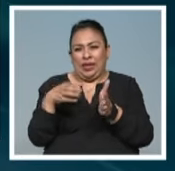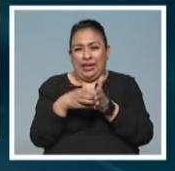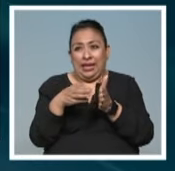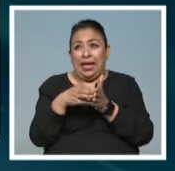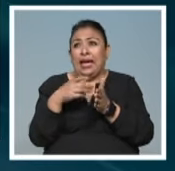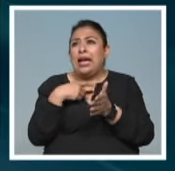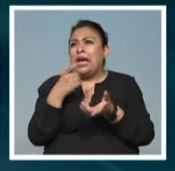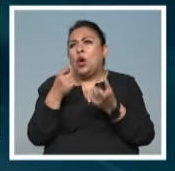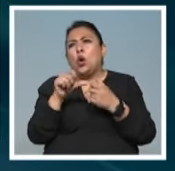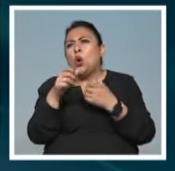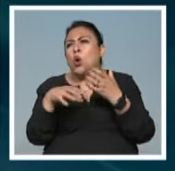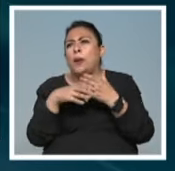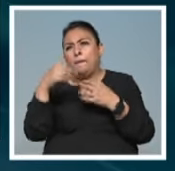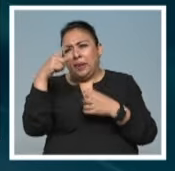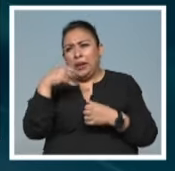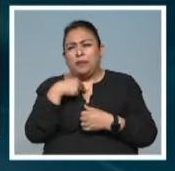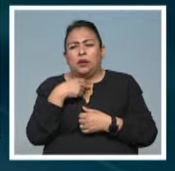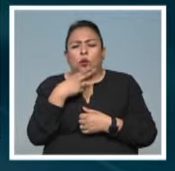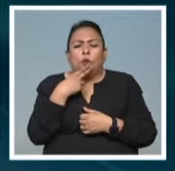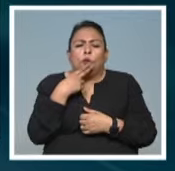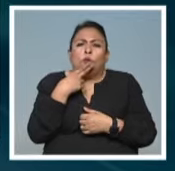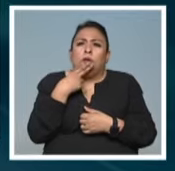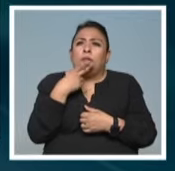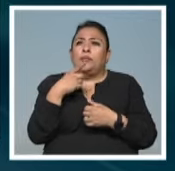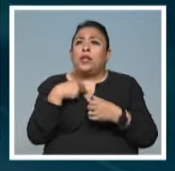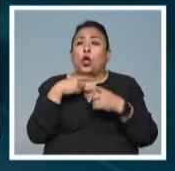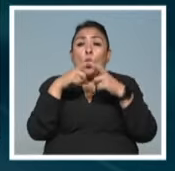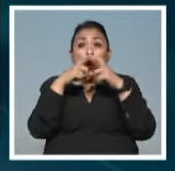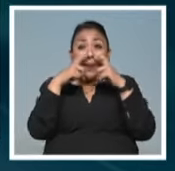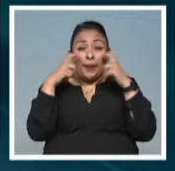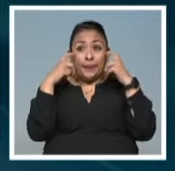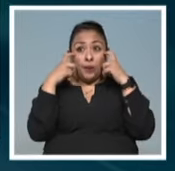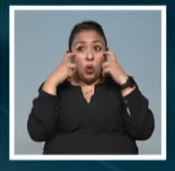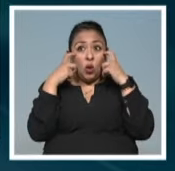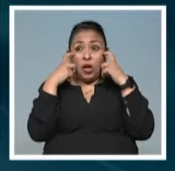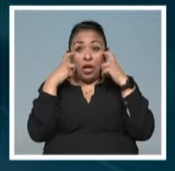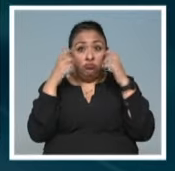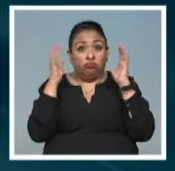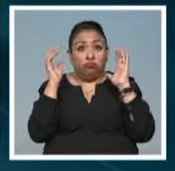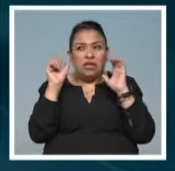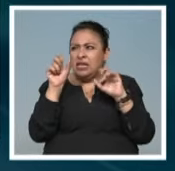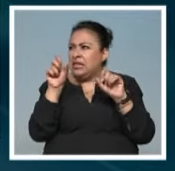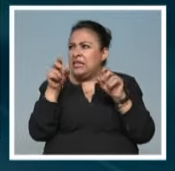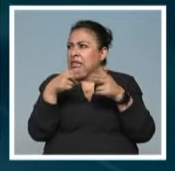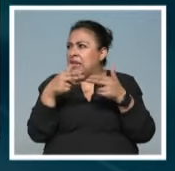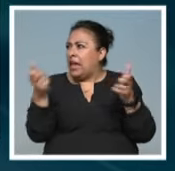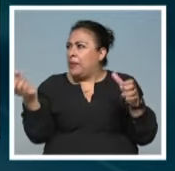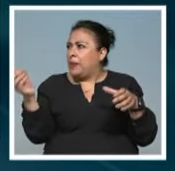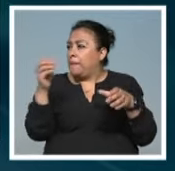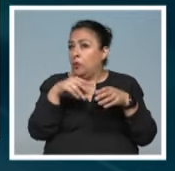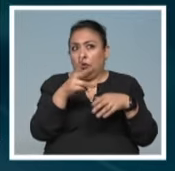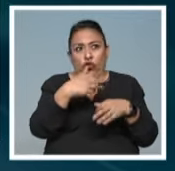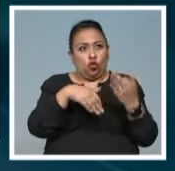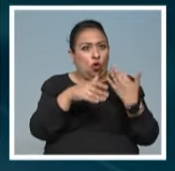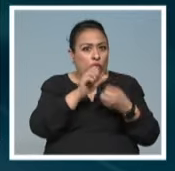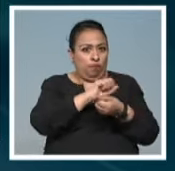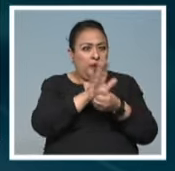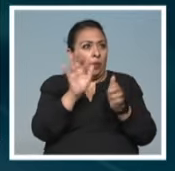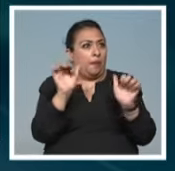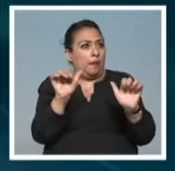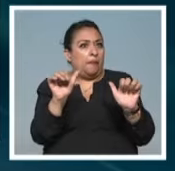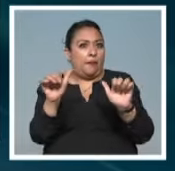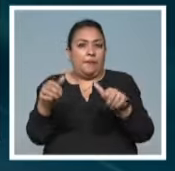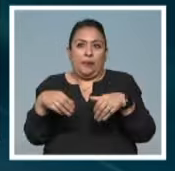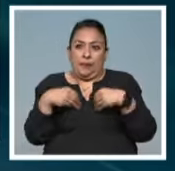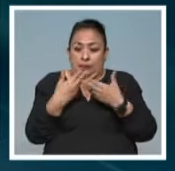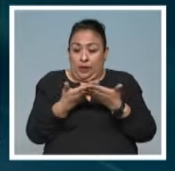Pero algunos otros objetos que para mí son como bien significativos, un cubrebocas que nadie metió un cubrebocas y dije, ¿por qué? Si todos somos sobrevivientes de una pandemia, ¿no? Ahorita,